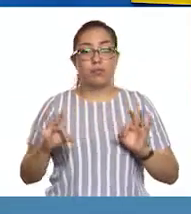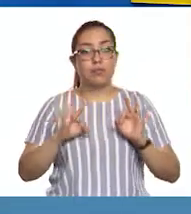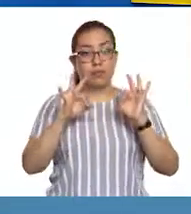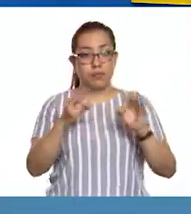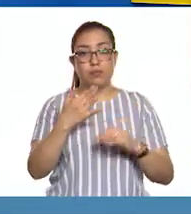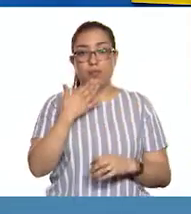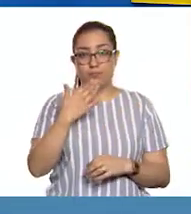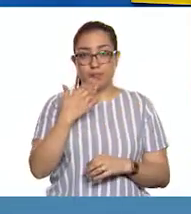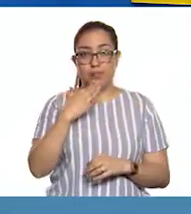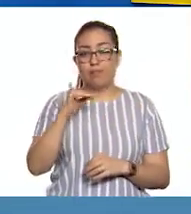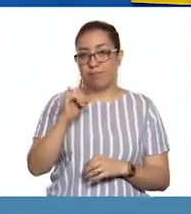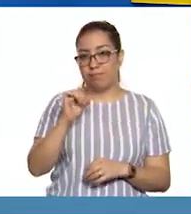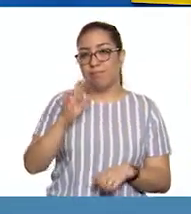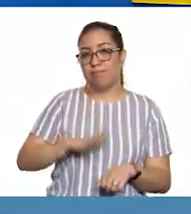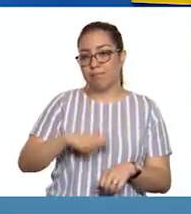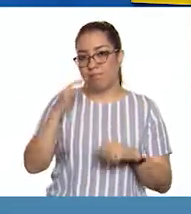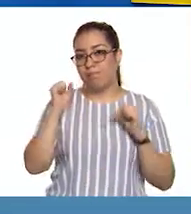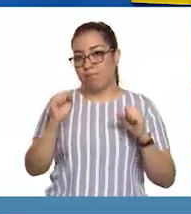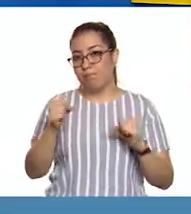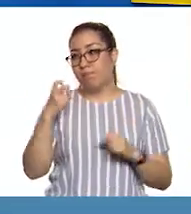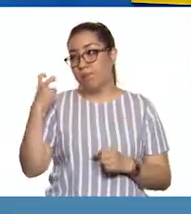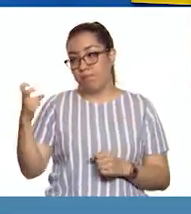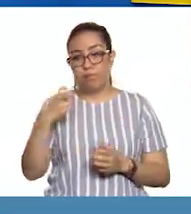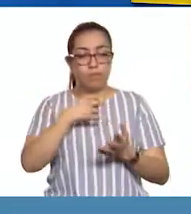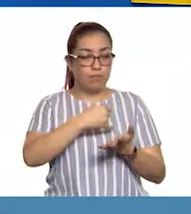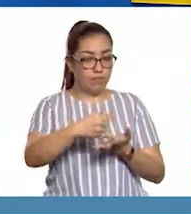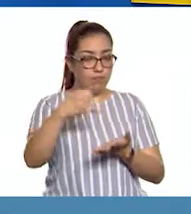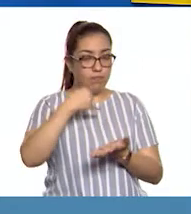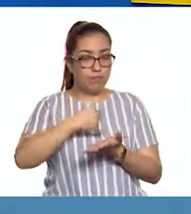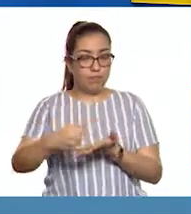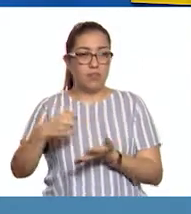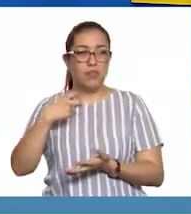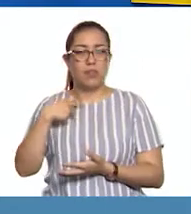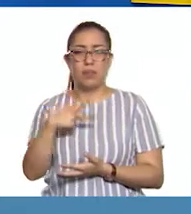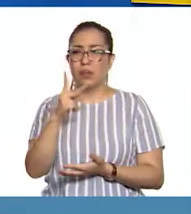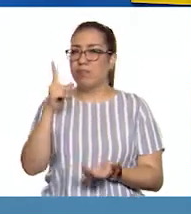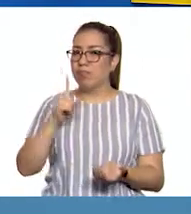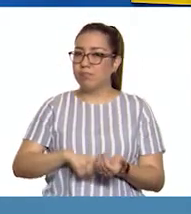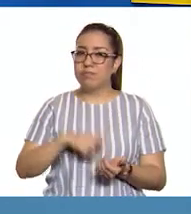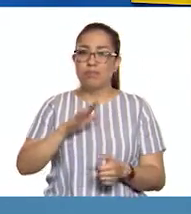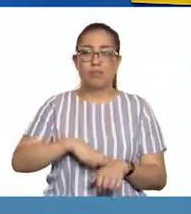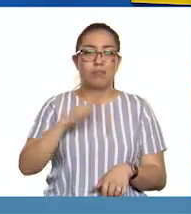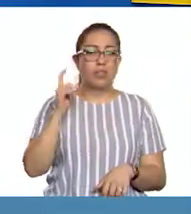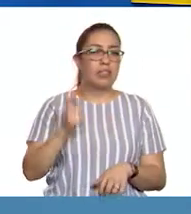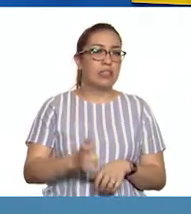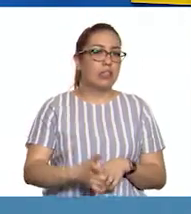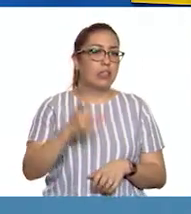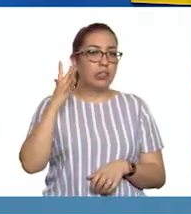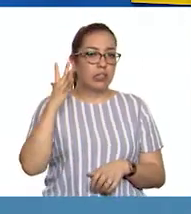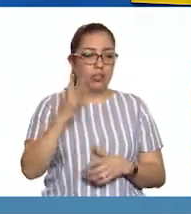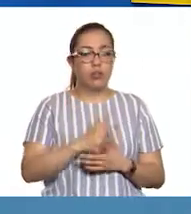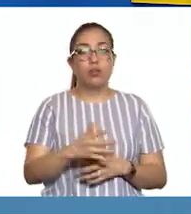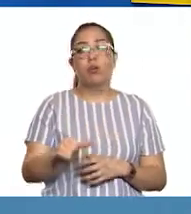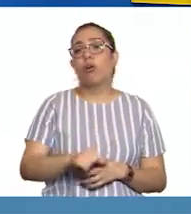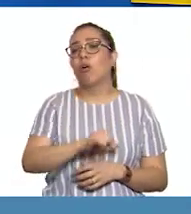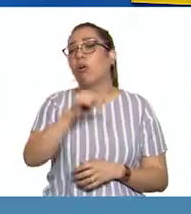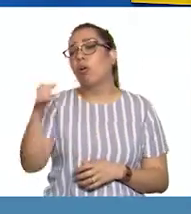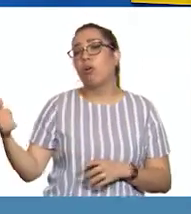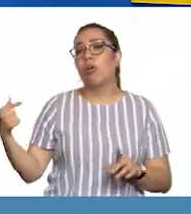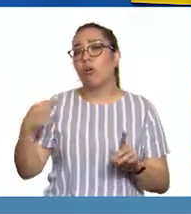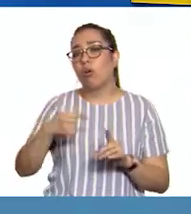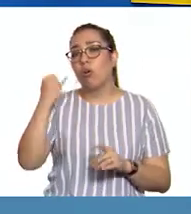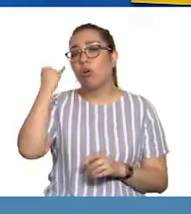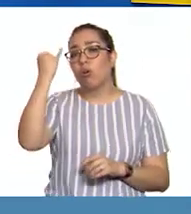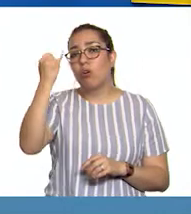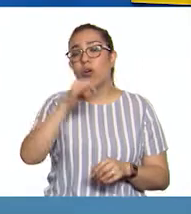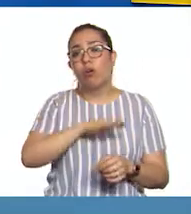Así es más seguro lograr el cultivo, pero implica una inversión mayor. Otra alternativa es conseguir las setas